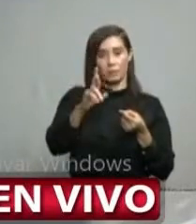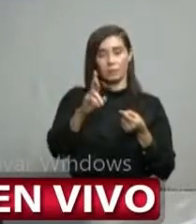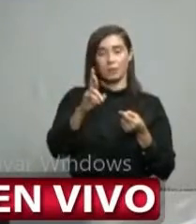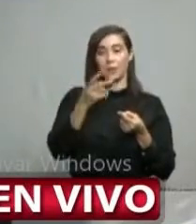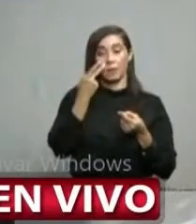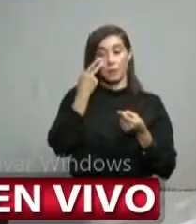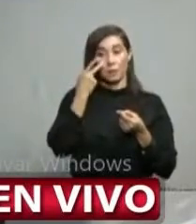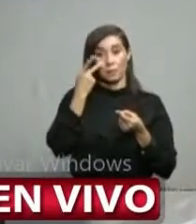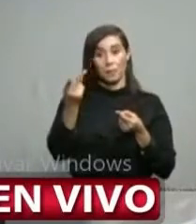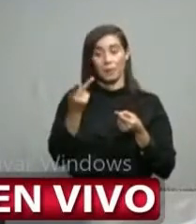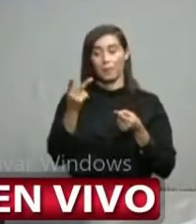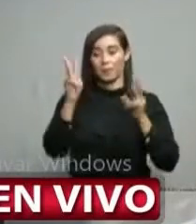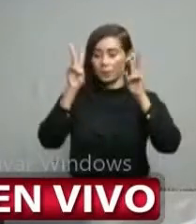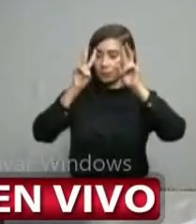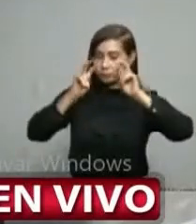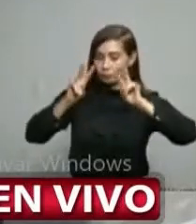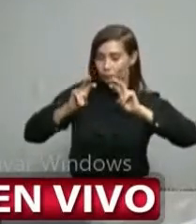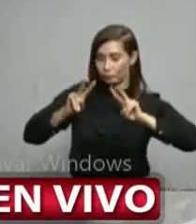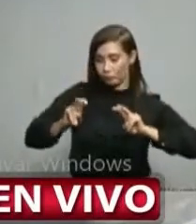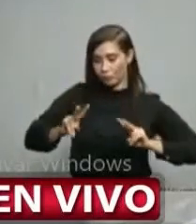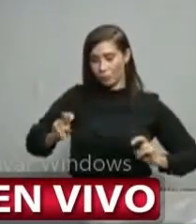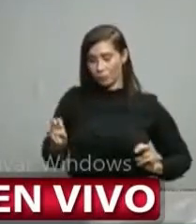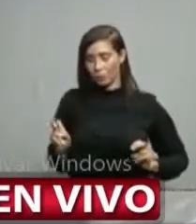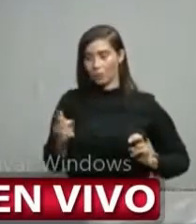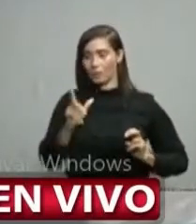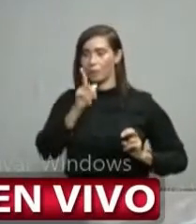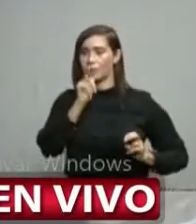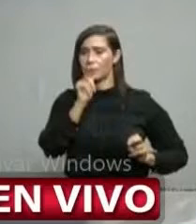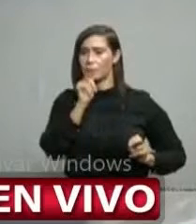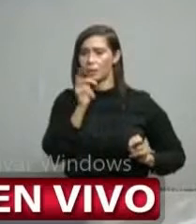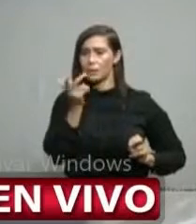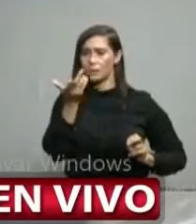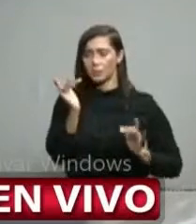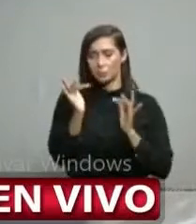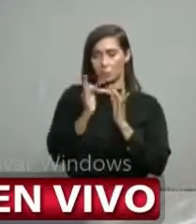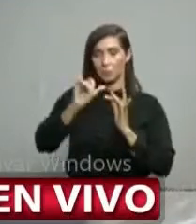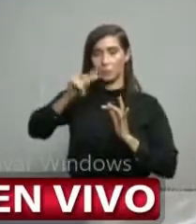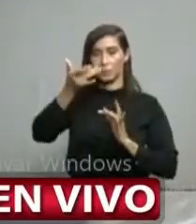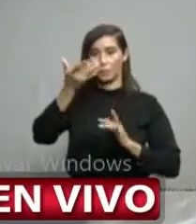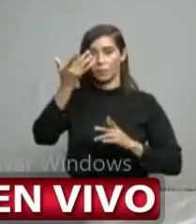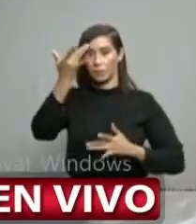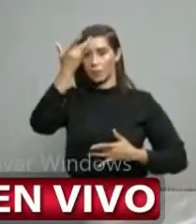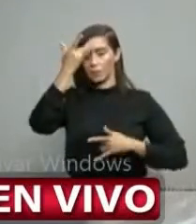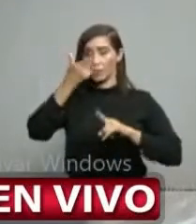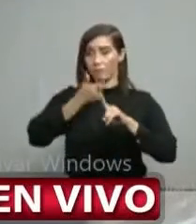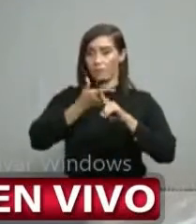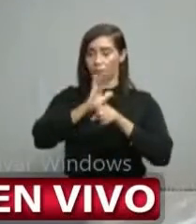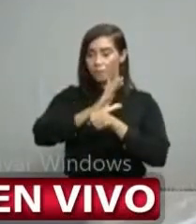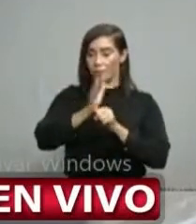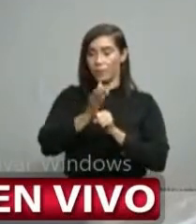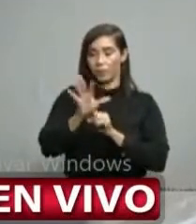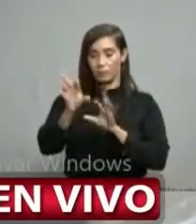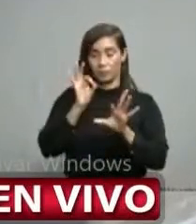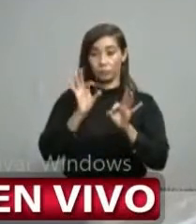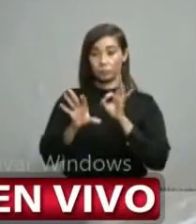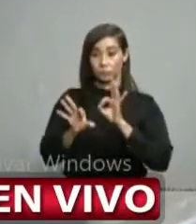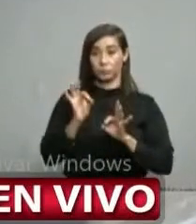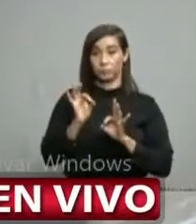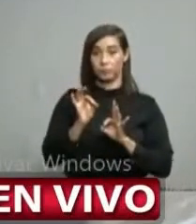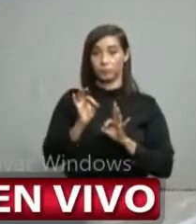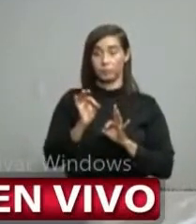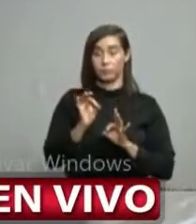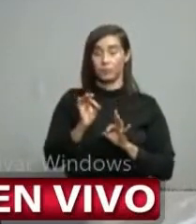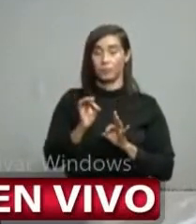pruebas efectivas, revisión del mapa de contacto, etcétera, lo cual va en la línea que estamos diciendo